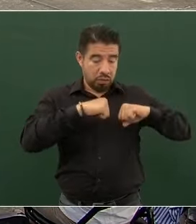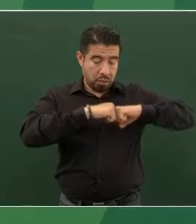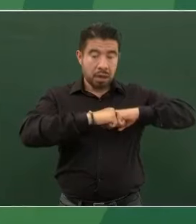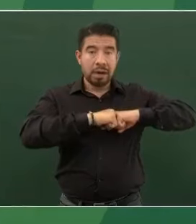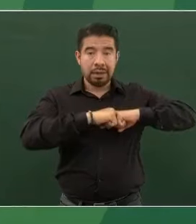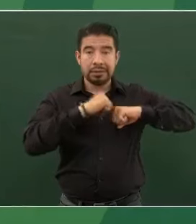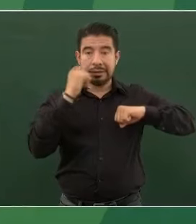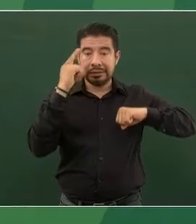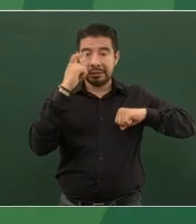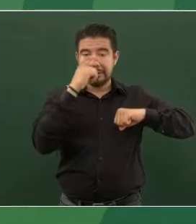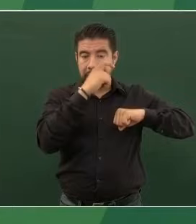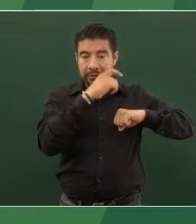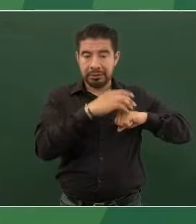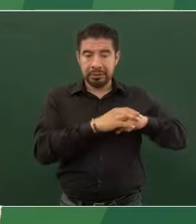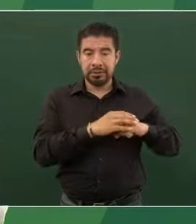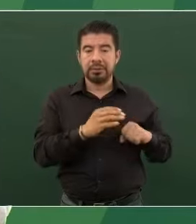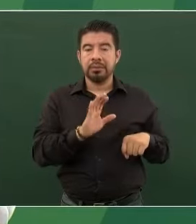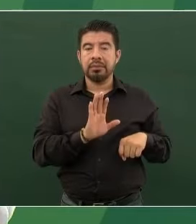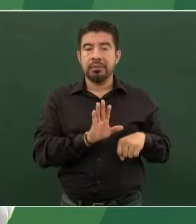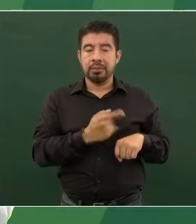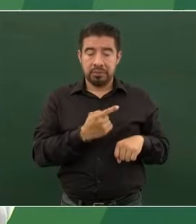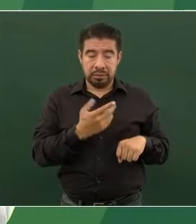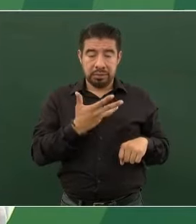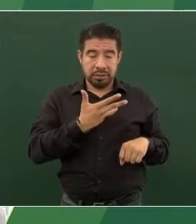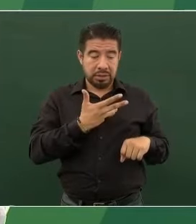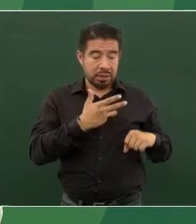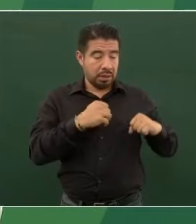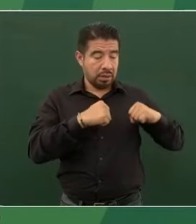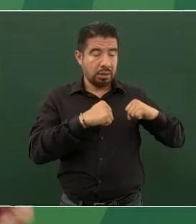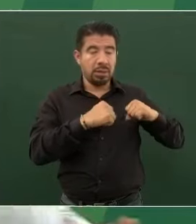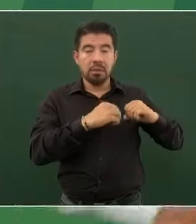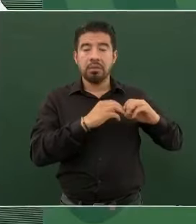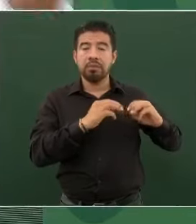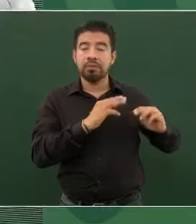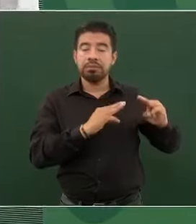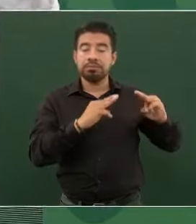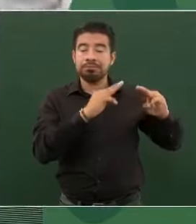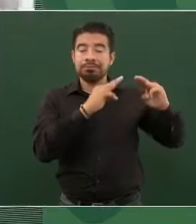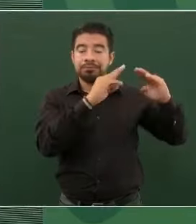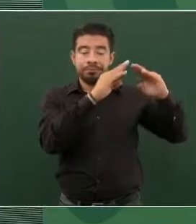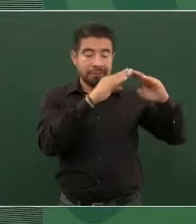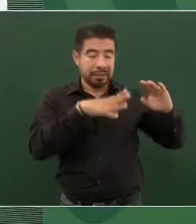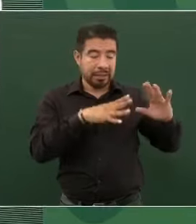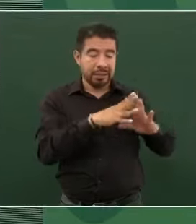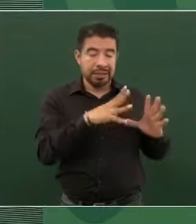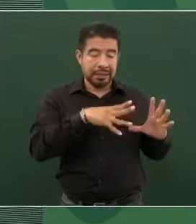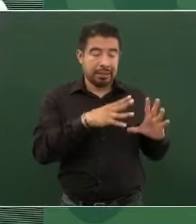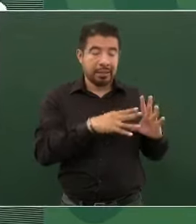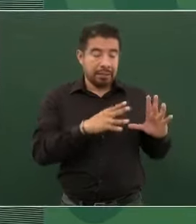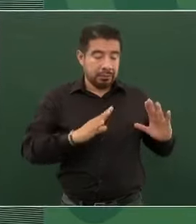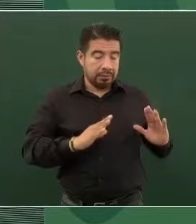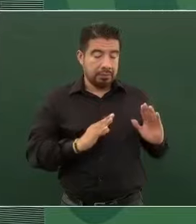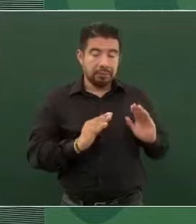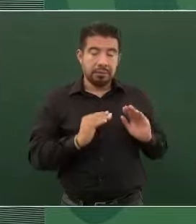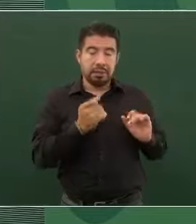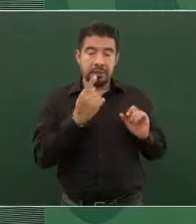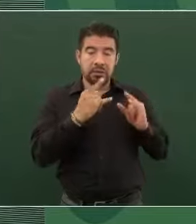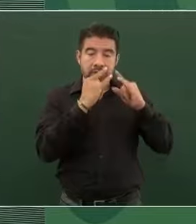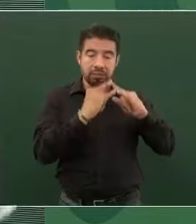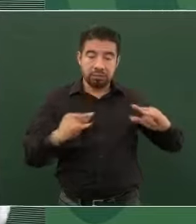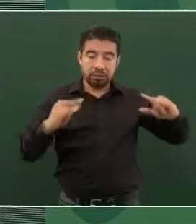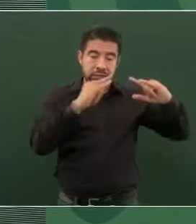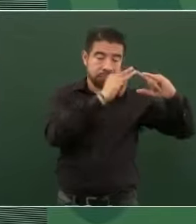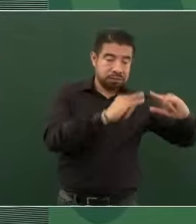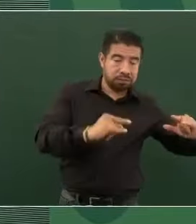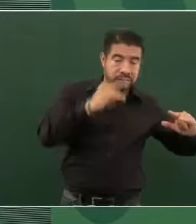porque las llamadas monterías eran los campamentos donde se cortaba